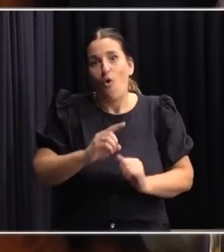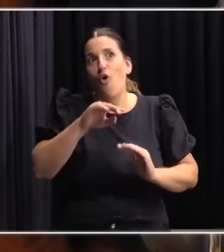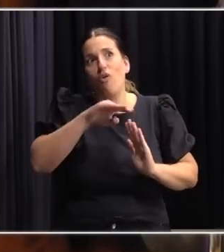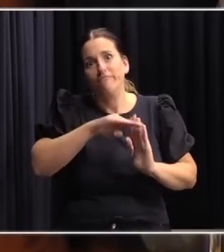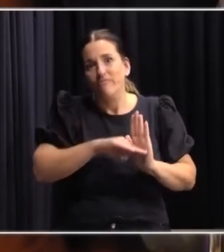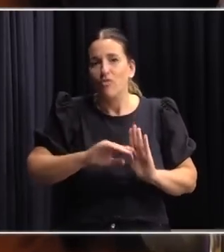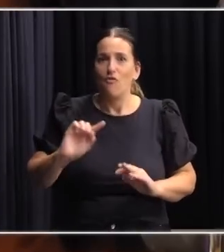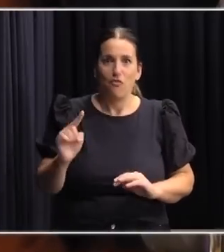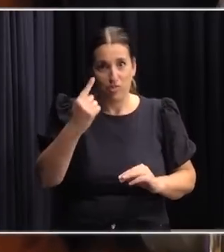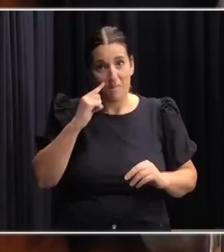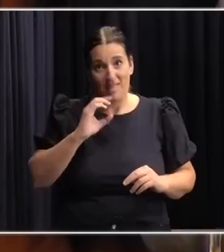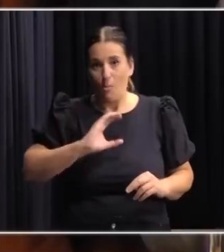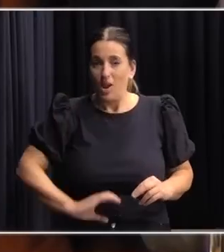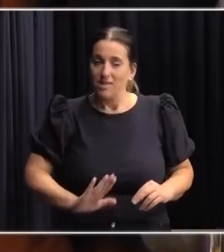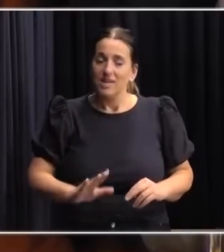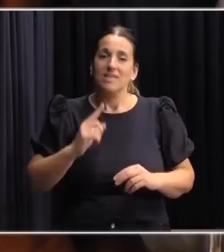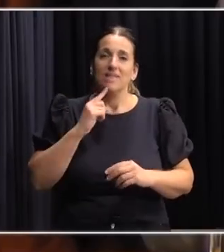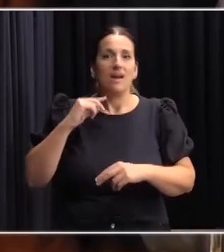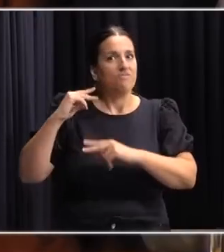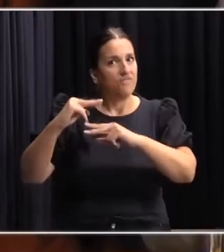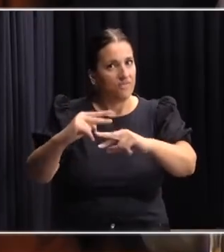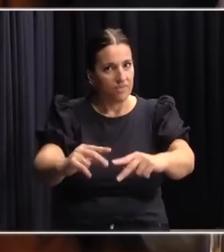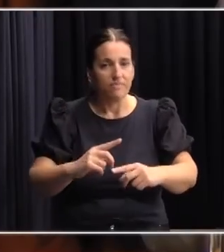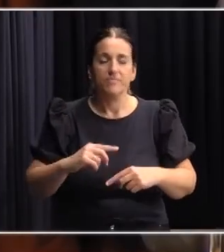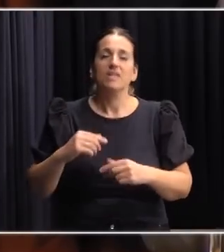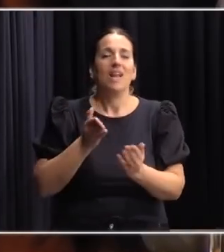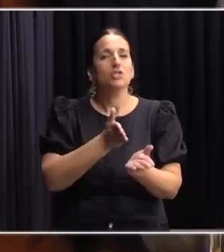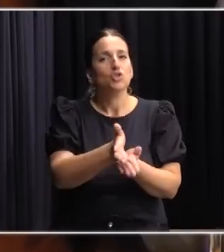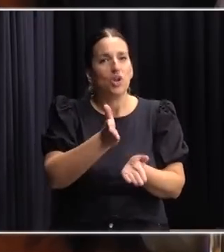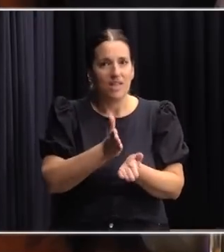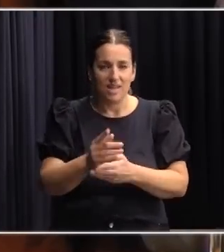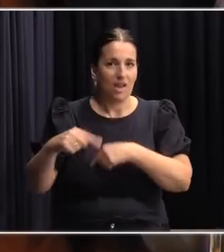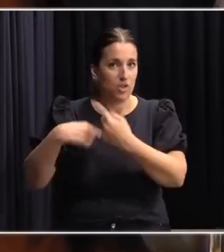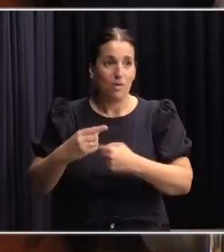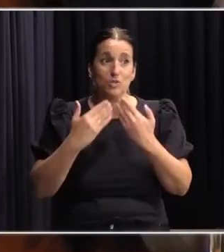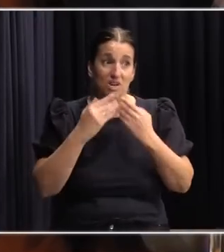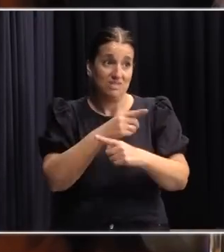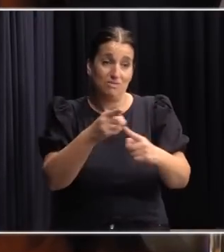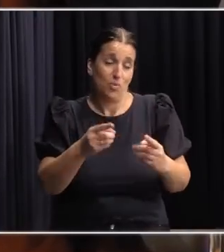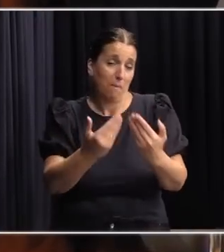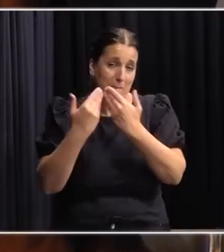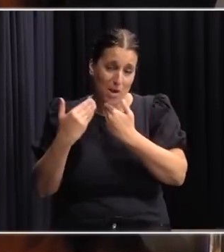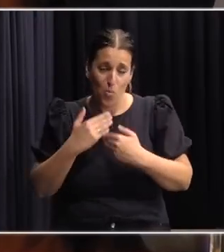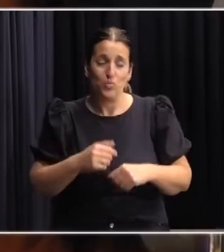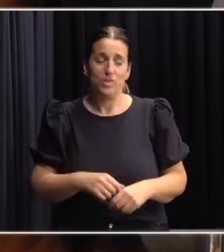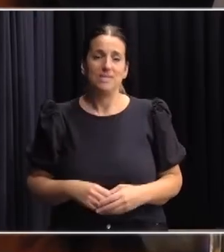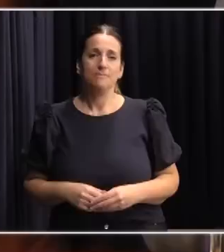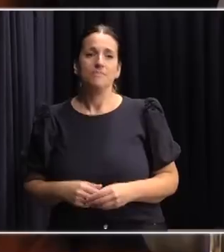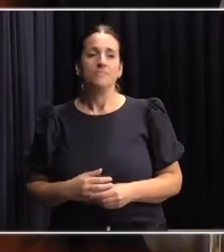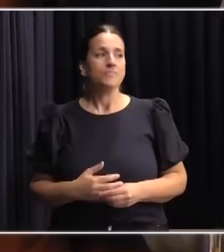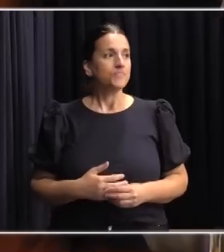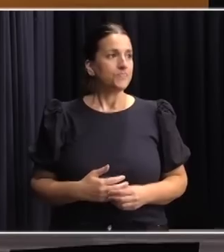de la necesidad, de la sostenibilidad, y también de la solidaridad. Muchas gracias y quedo abierto a sus preguntas.